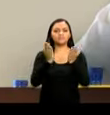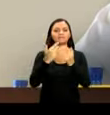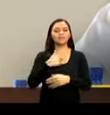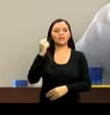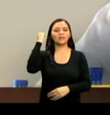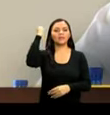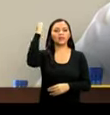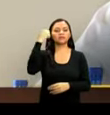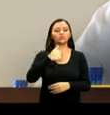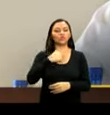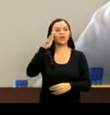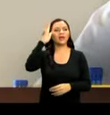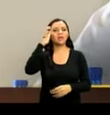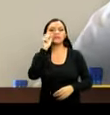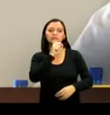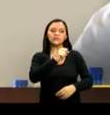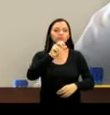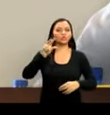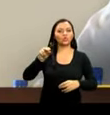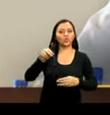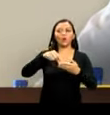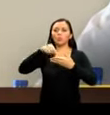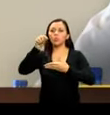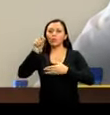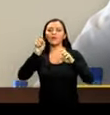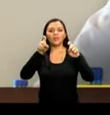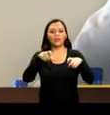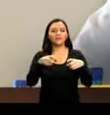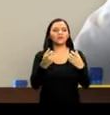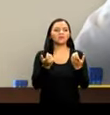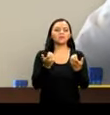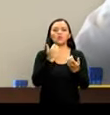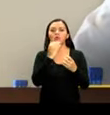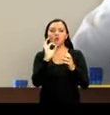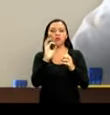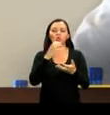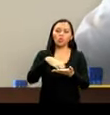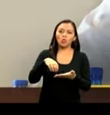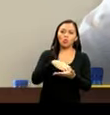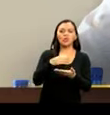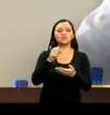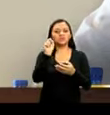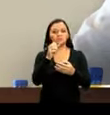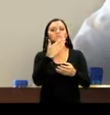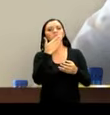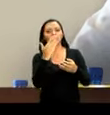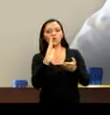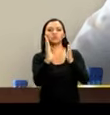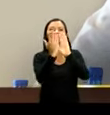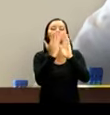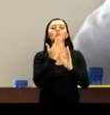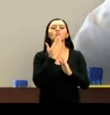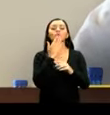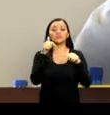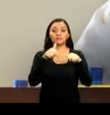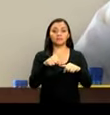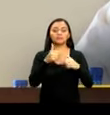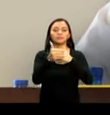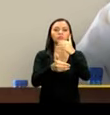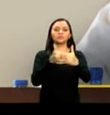ejerciendo nuestro derecho a decir qué creemos que se debe aprobar, qué creemos que no se debe aprobar, cómo creemos que se debe enfrentar